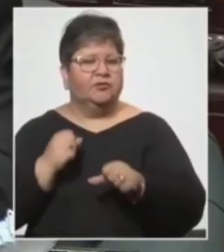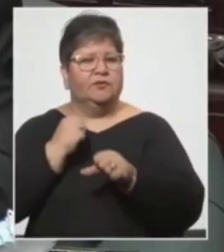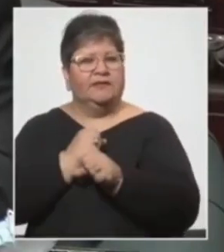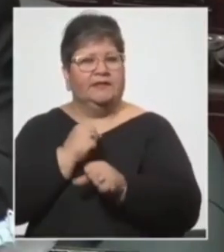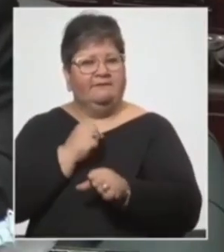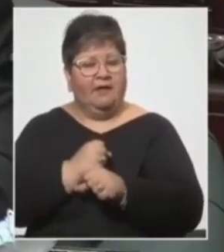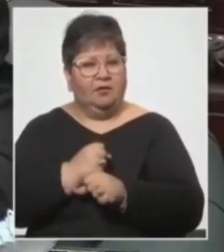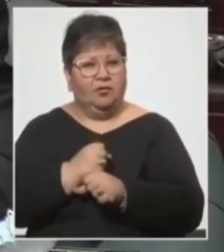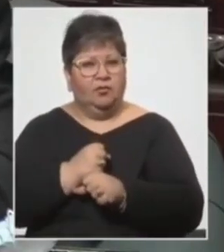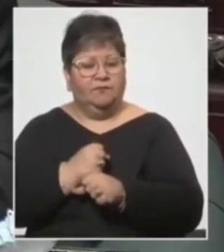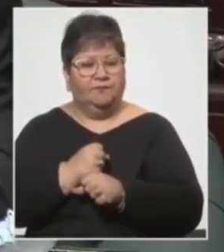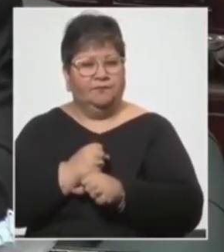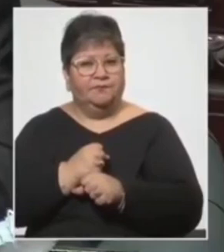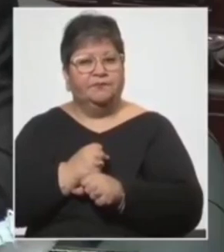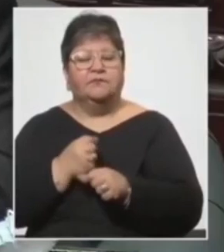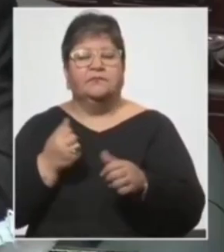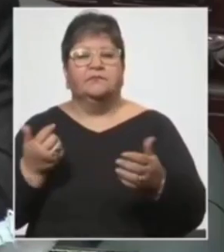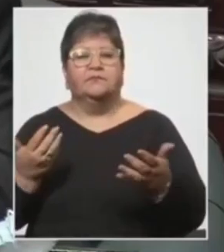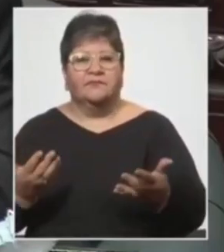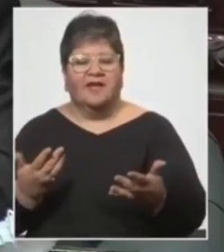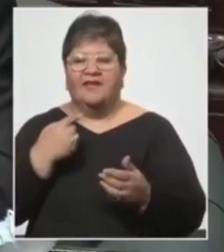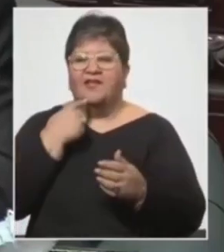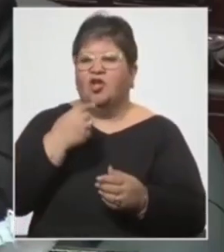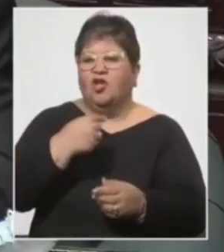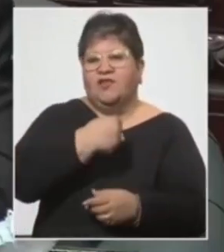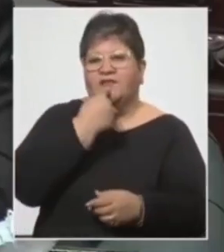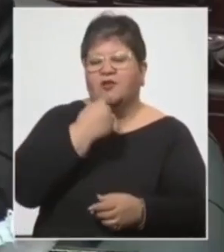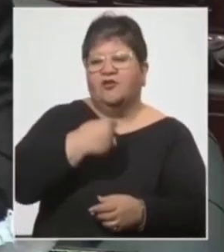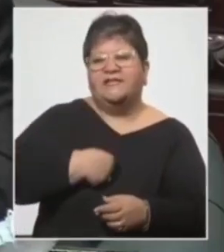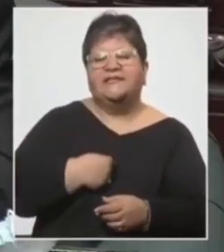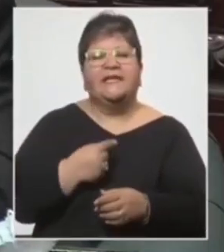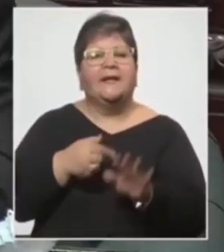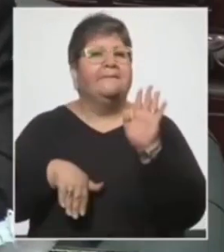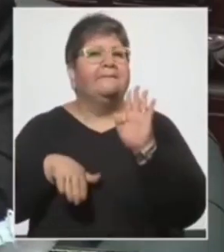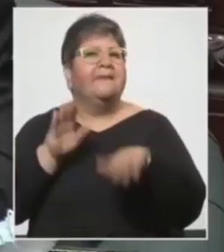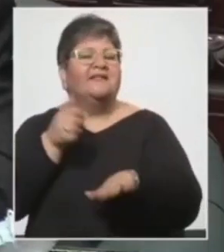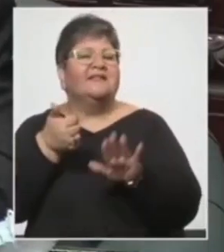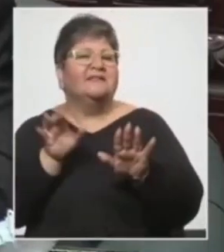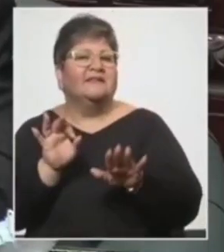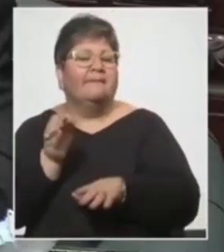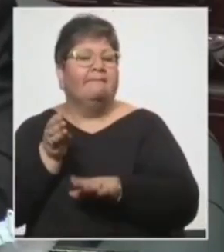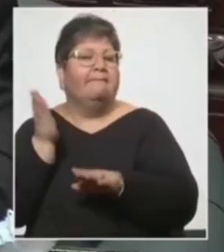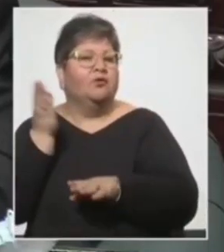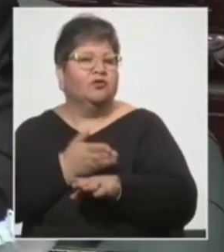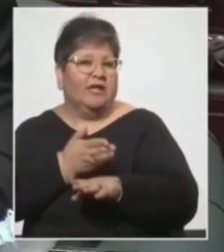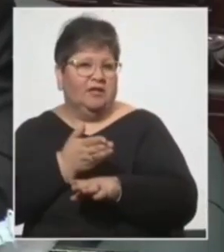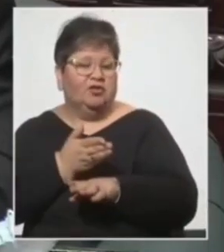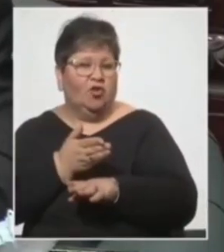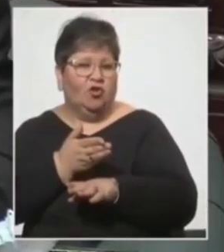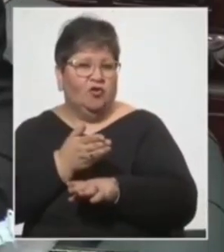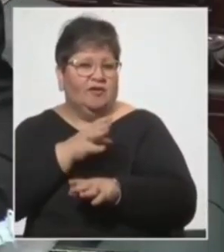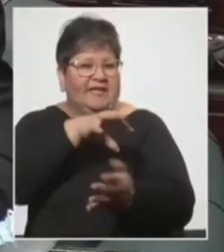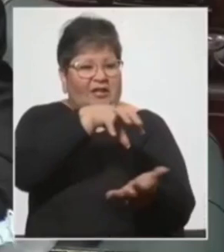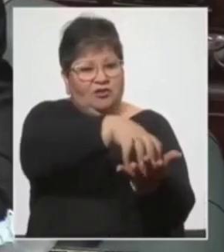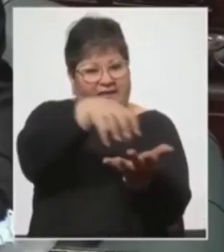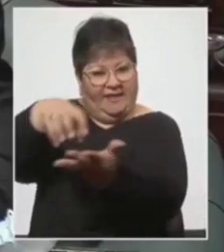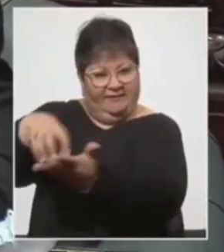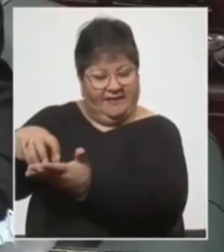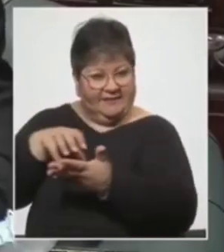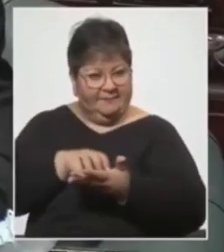Seguridad Social indican que más del 60% de los establecimientos no